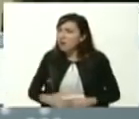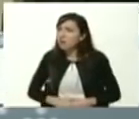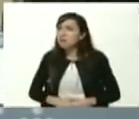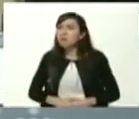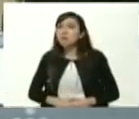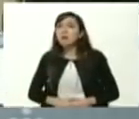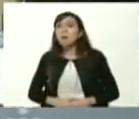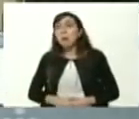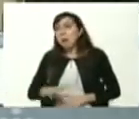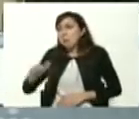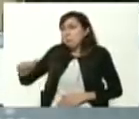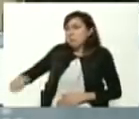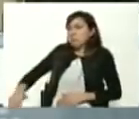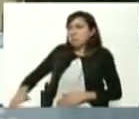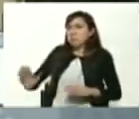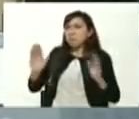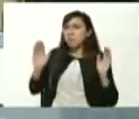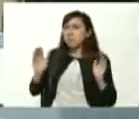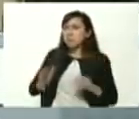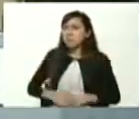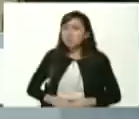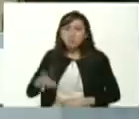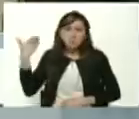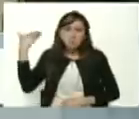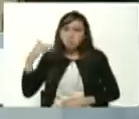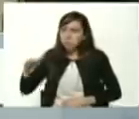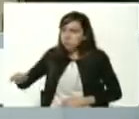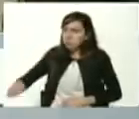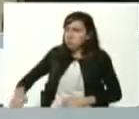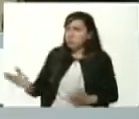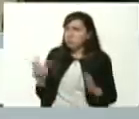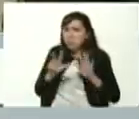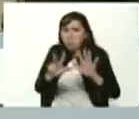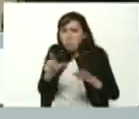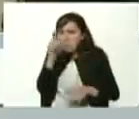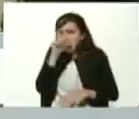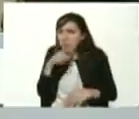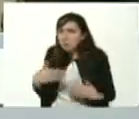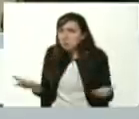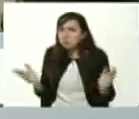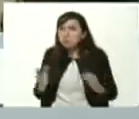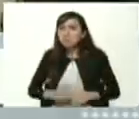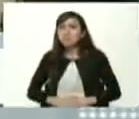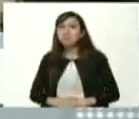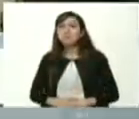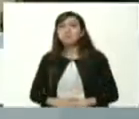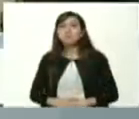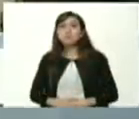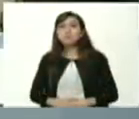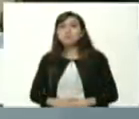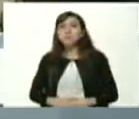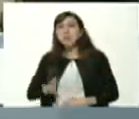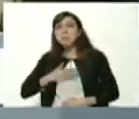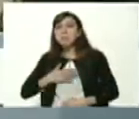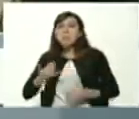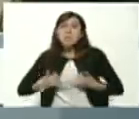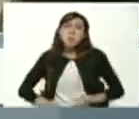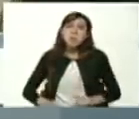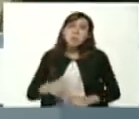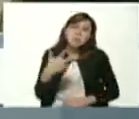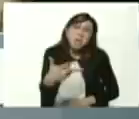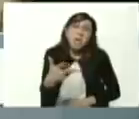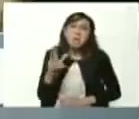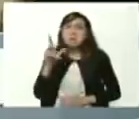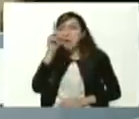eras un chamito pues tenías 8 años Nico tenía como 3